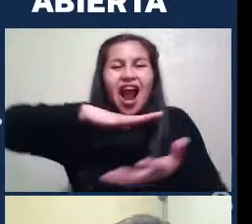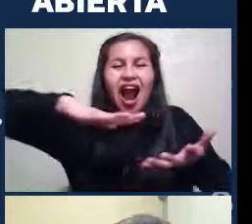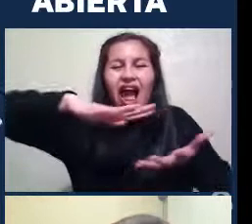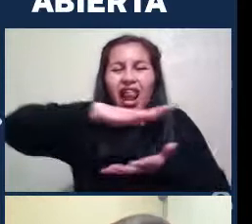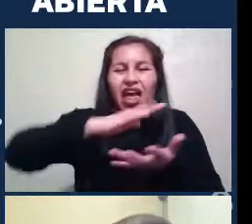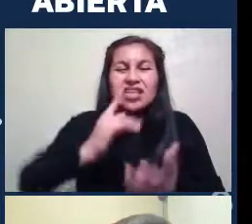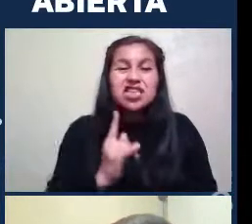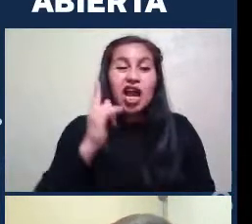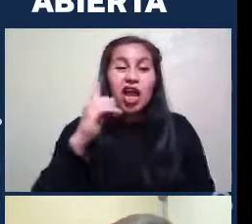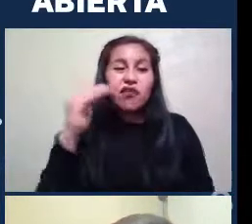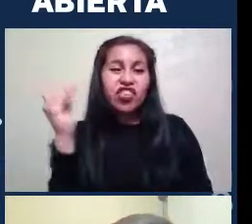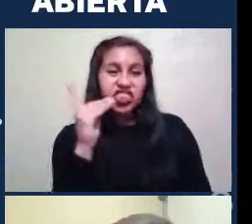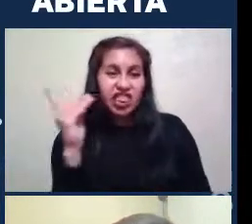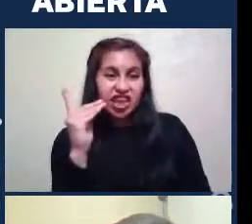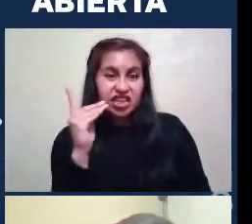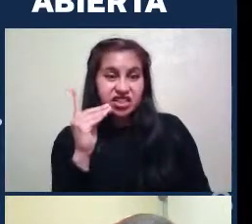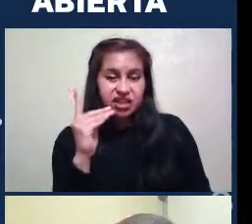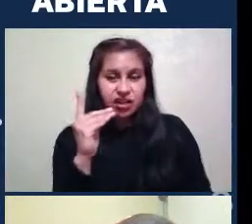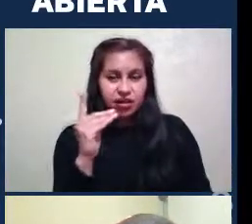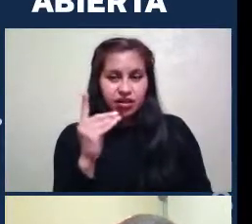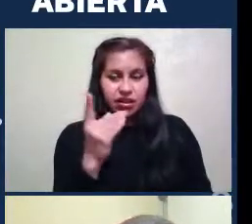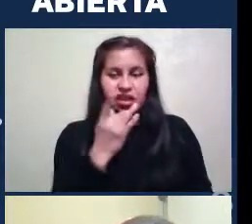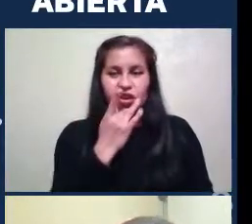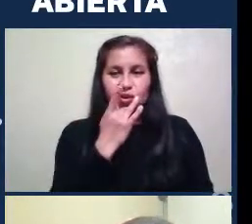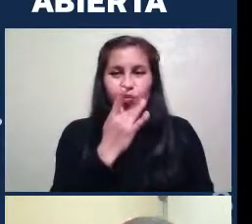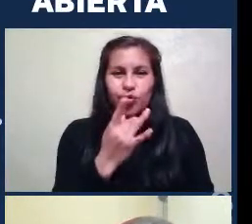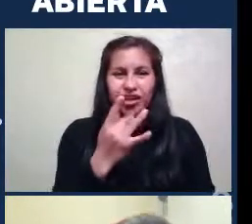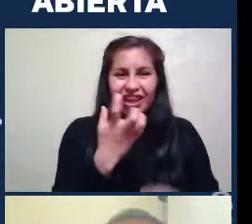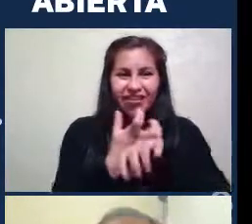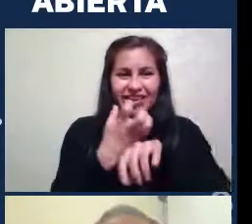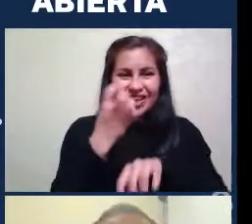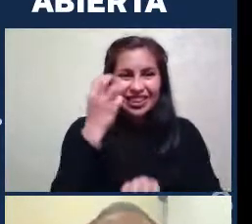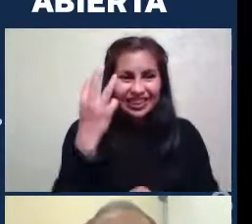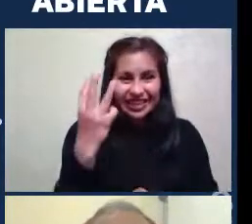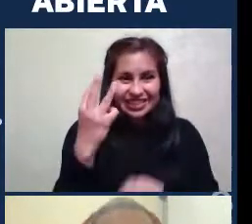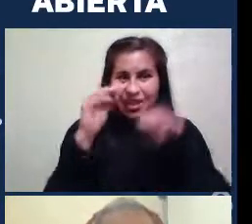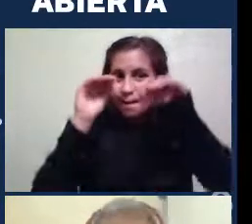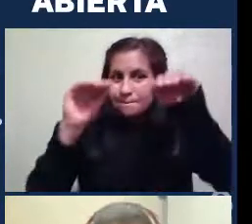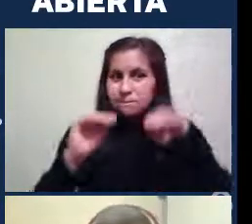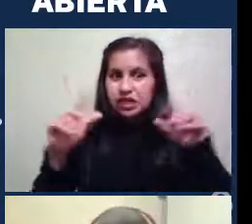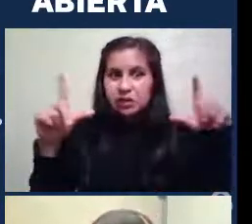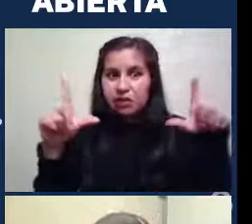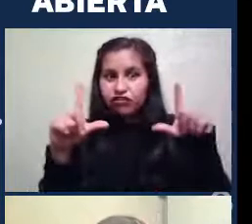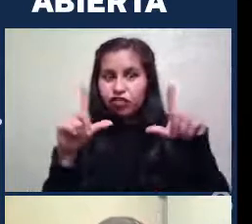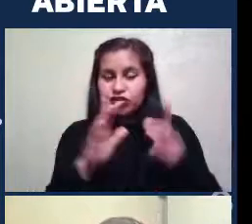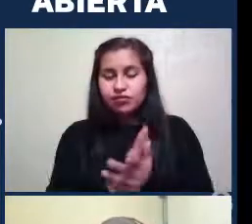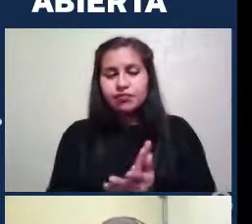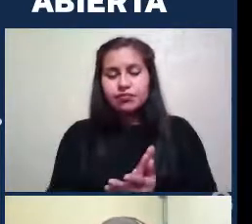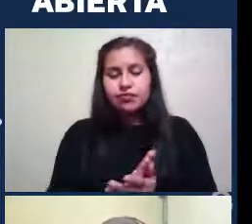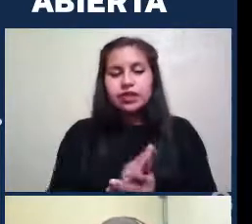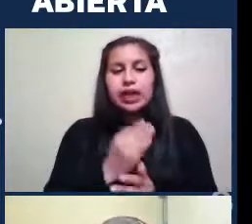A la derecha Porque hay tres En una misma imagen Y las sin Forma